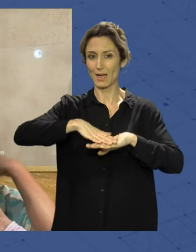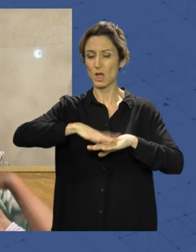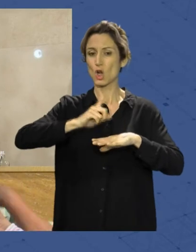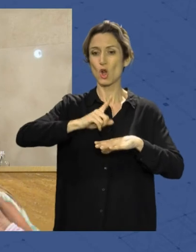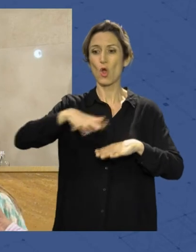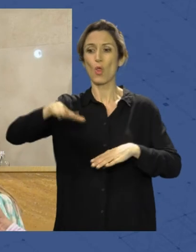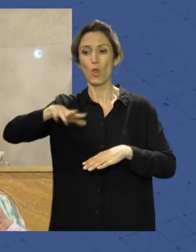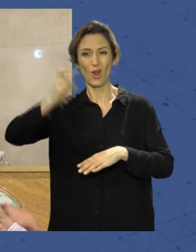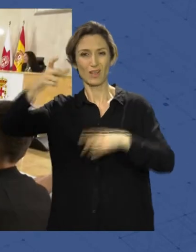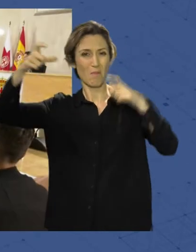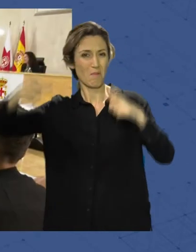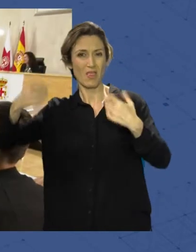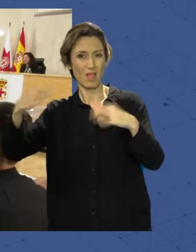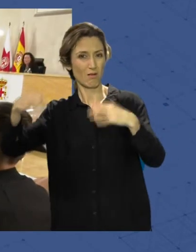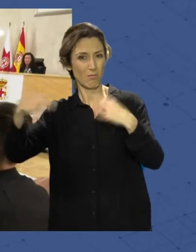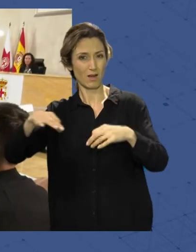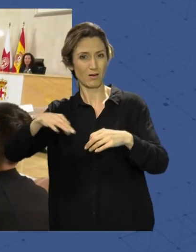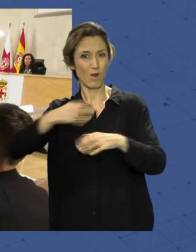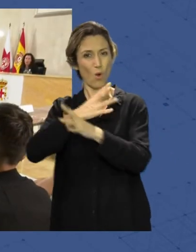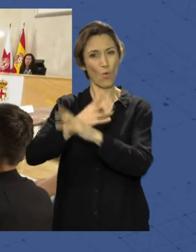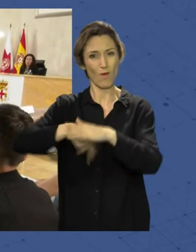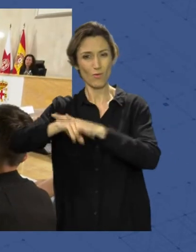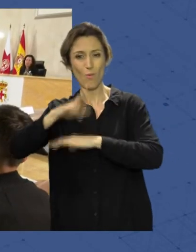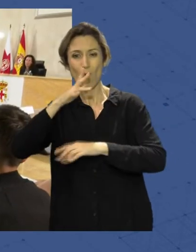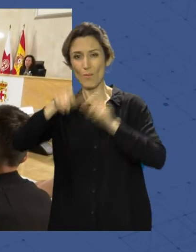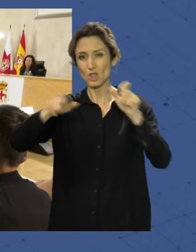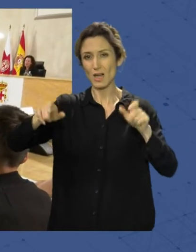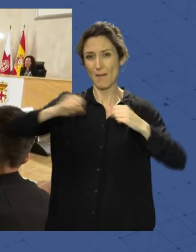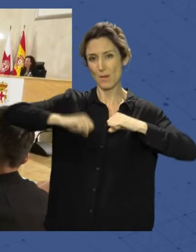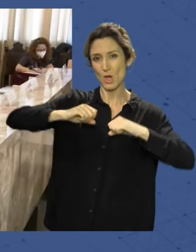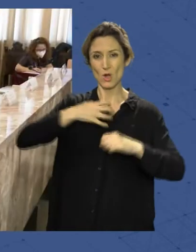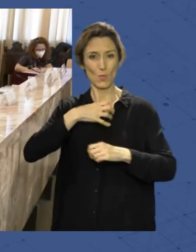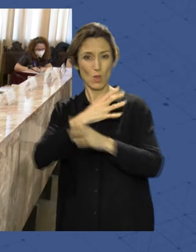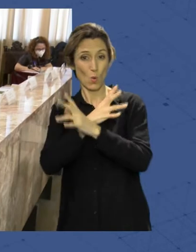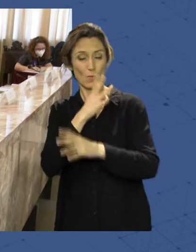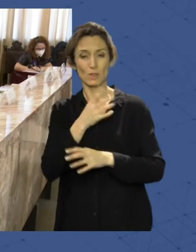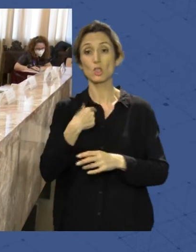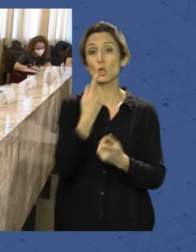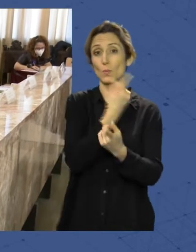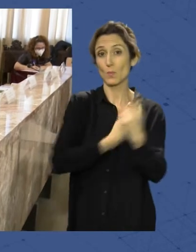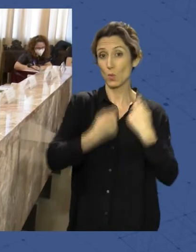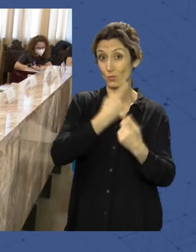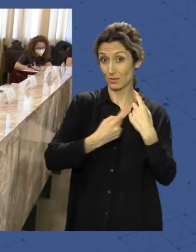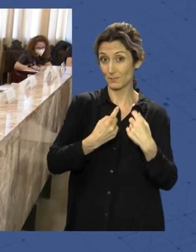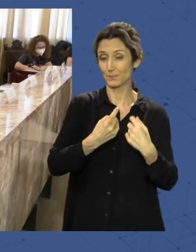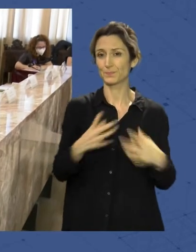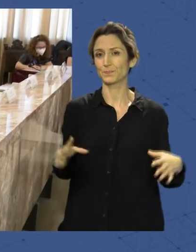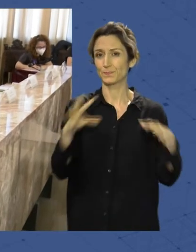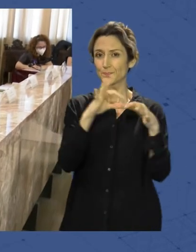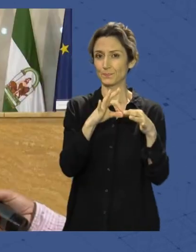plazas en las que hay personas más mayores o cosas así. Yo he preguntado sobre